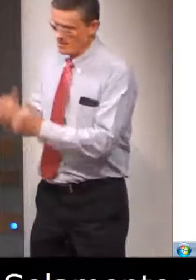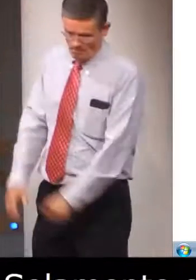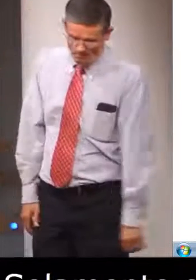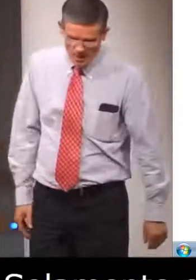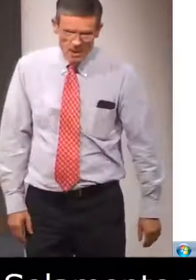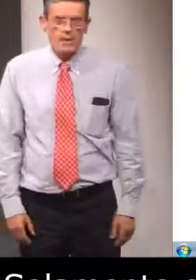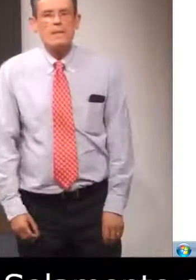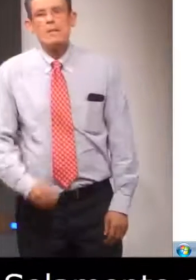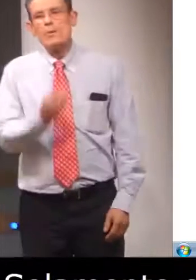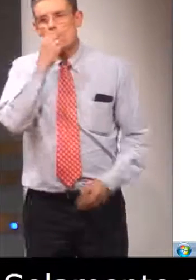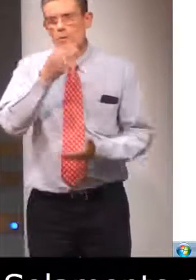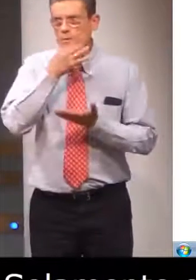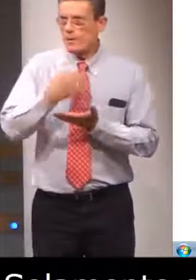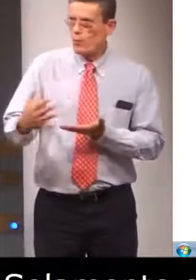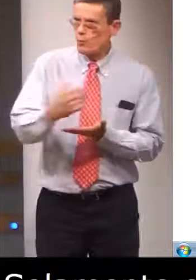Muchas gracias.